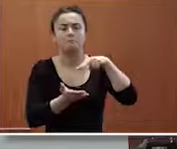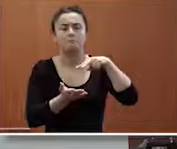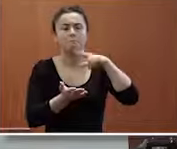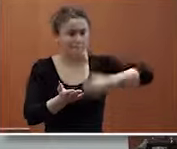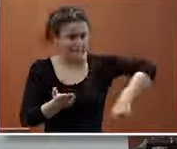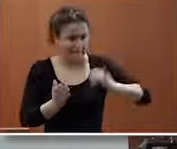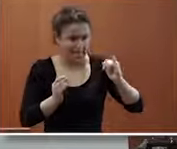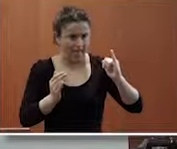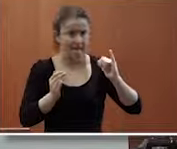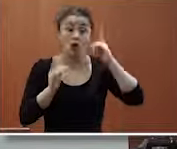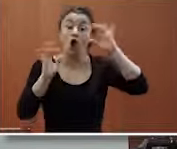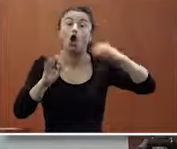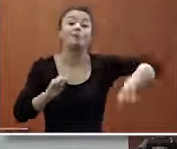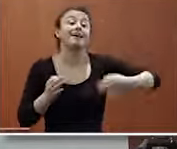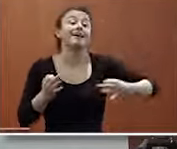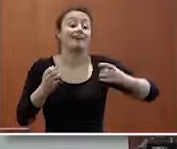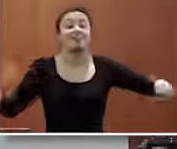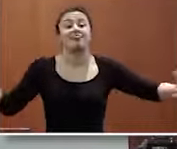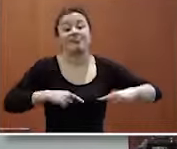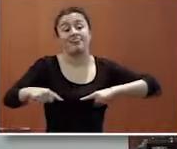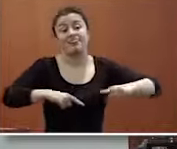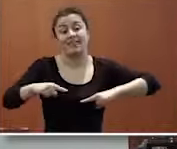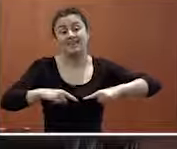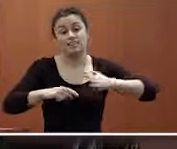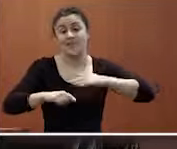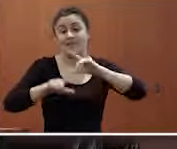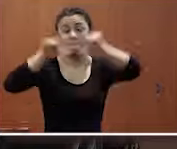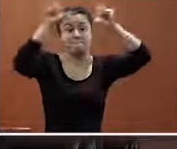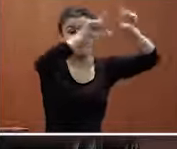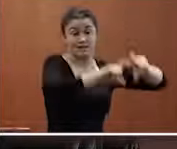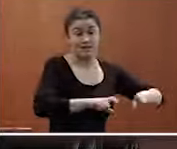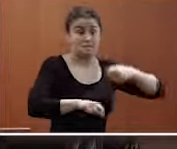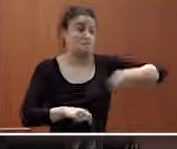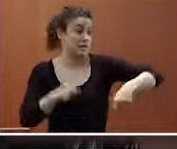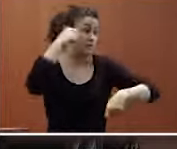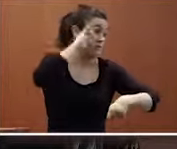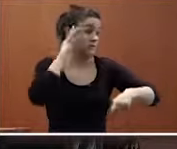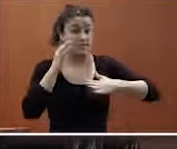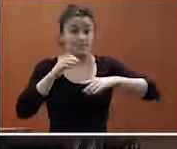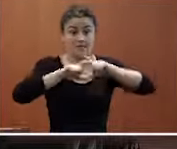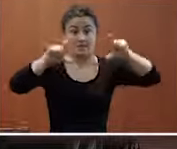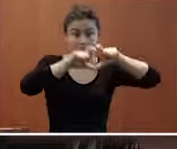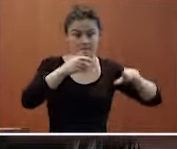pero que la lógica es que lo presida un directivo de empresa un presidente o una presidenta de empresa